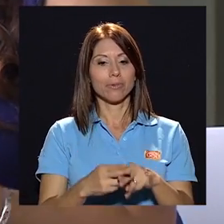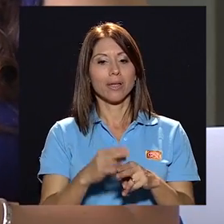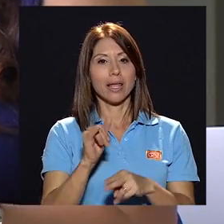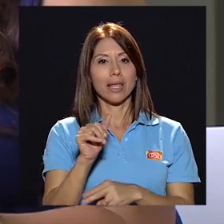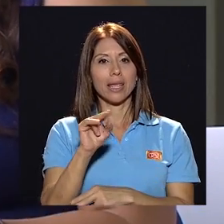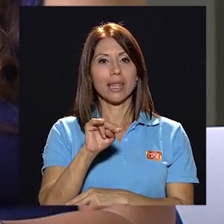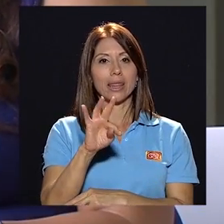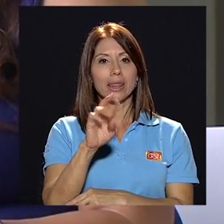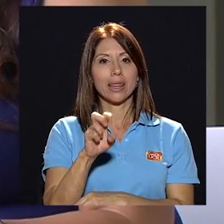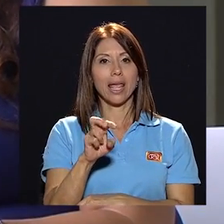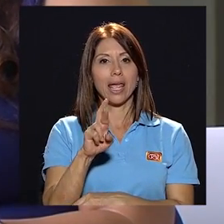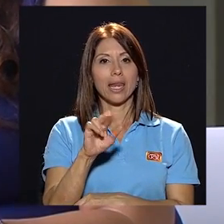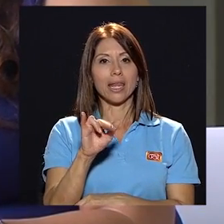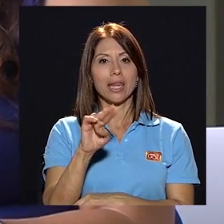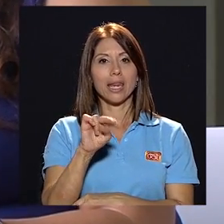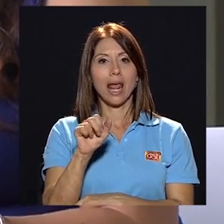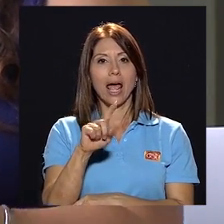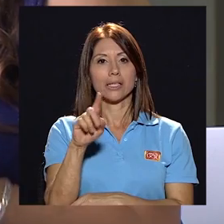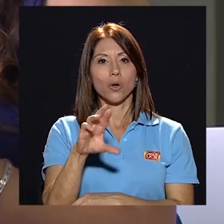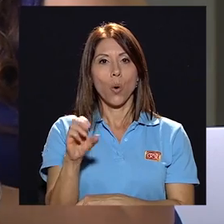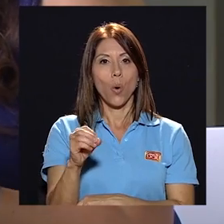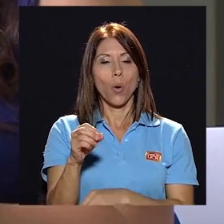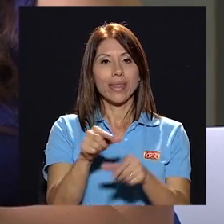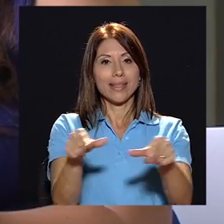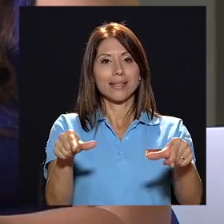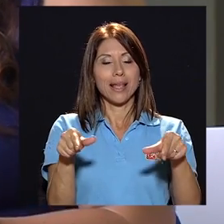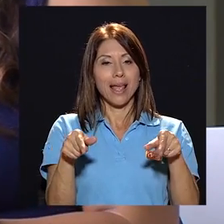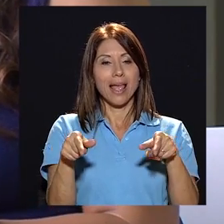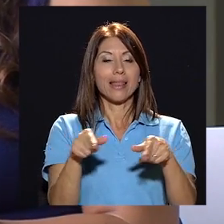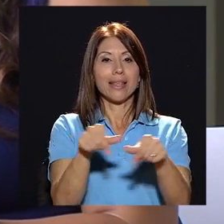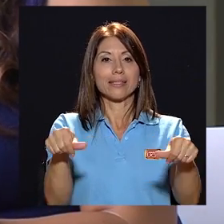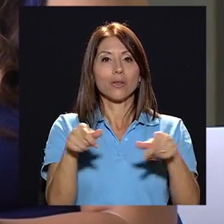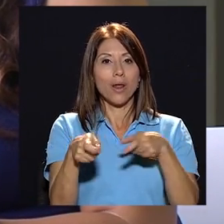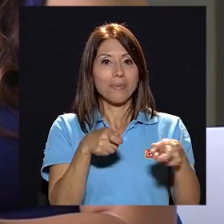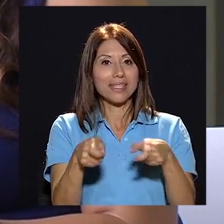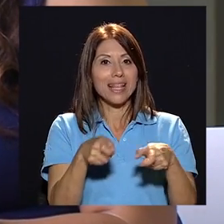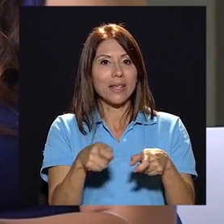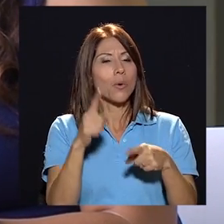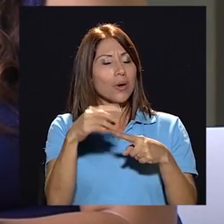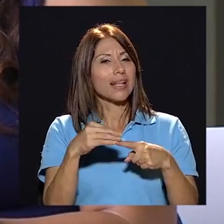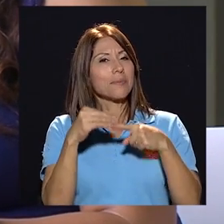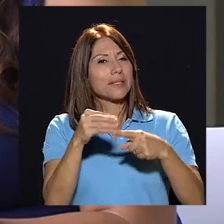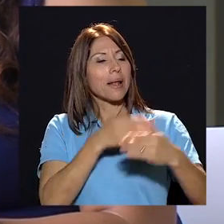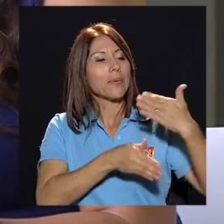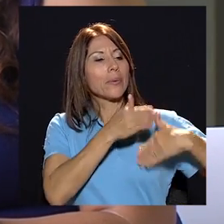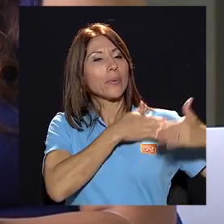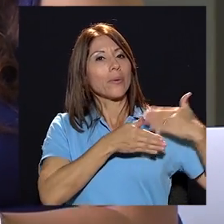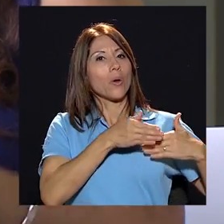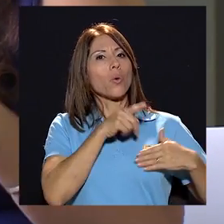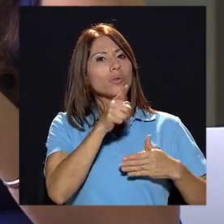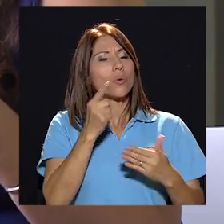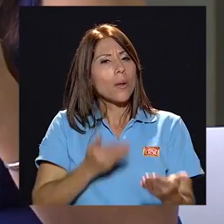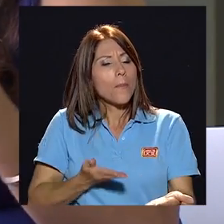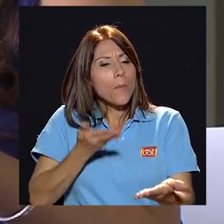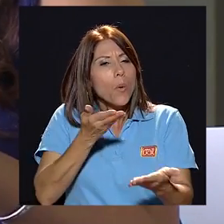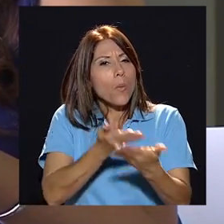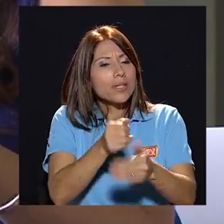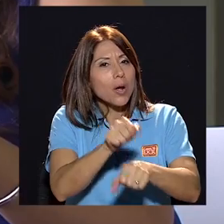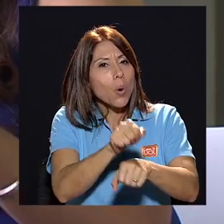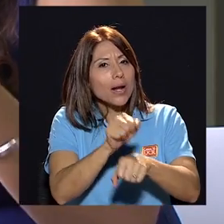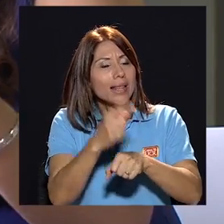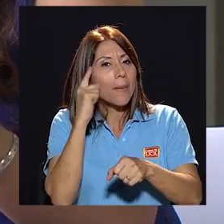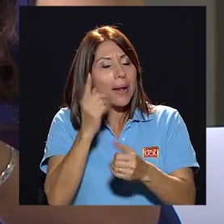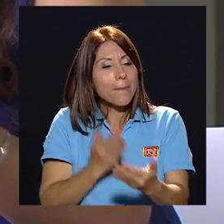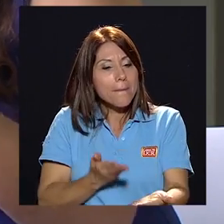El interlinazgo del sector administrativo ha sido una de las principales preocupaciones de quienes le han antecedido a usted en este cargo. ¿Tiene usted una propuesta